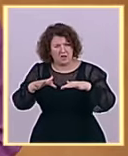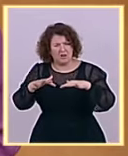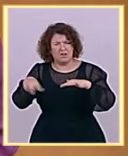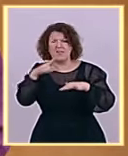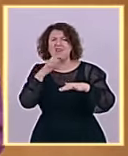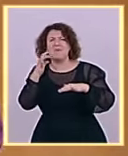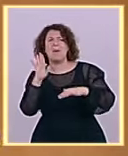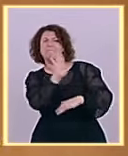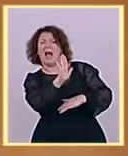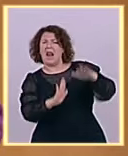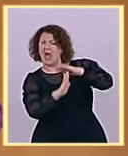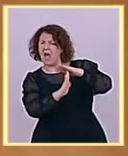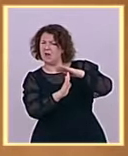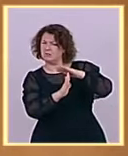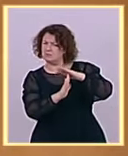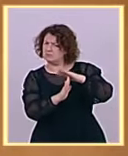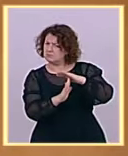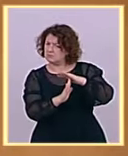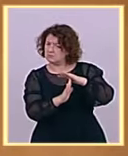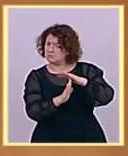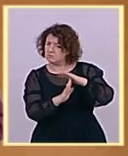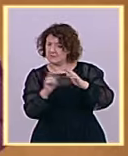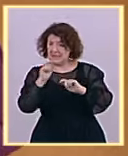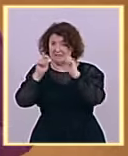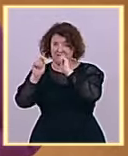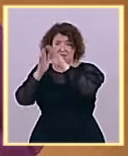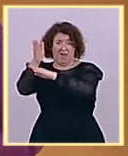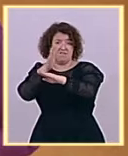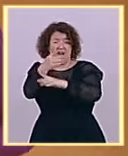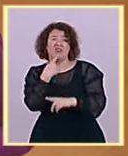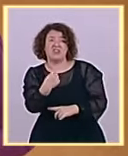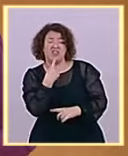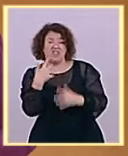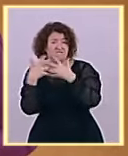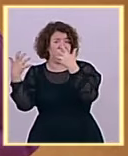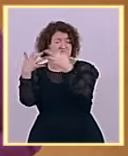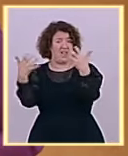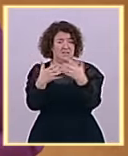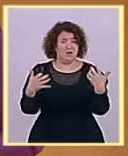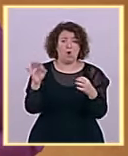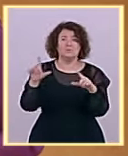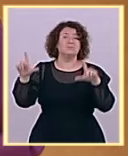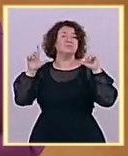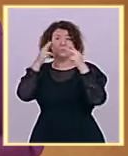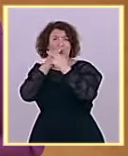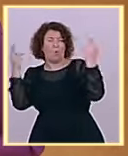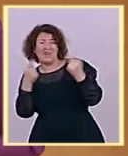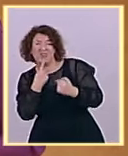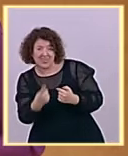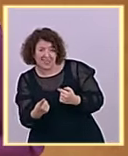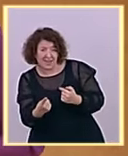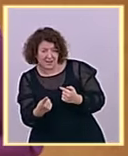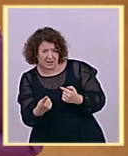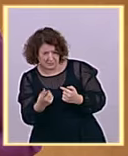entrevistas o dice en alguna de sus apariciones públicas? Yo creo que usted utiliza esas hipérboles